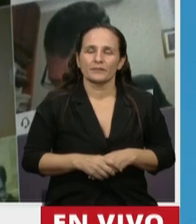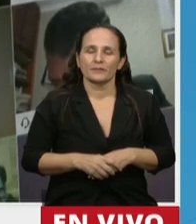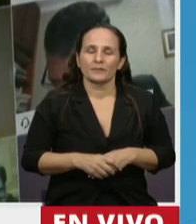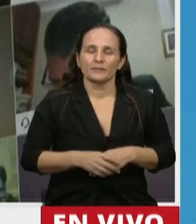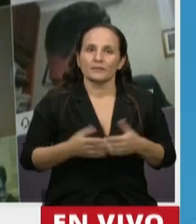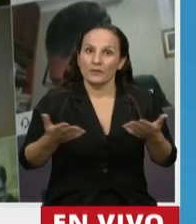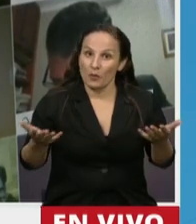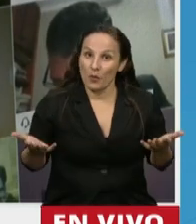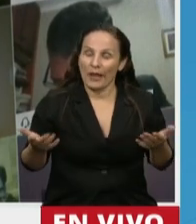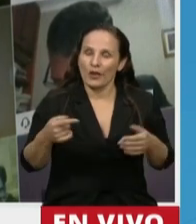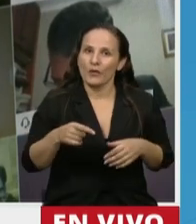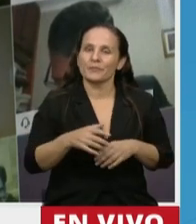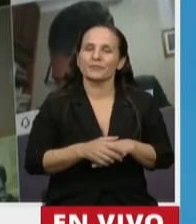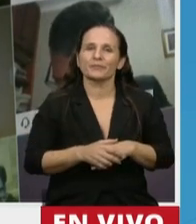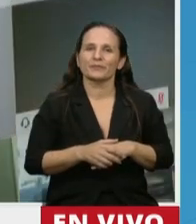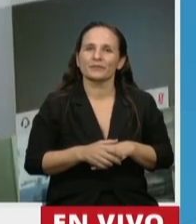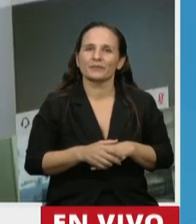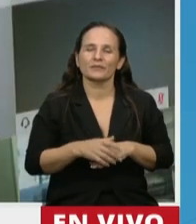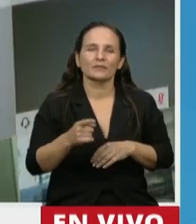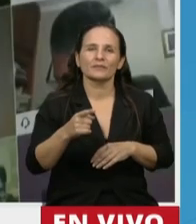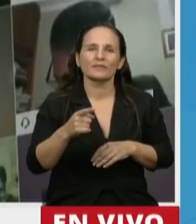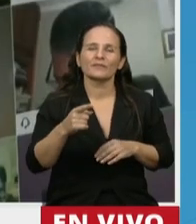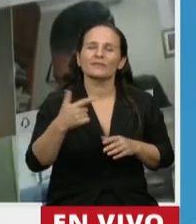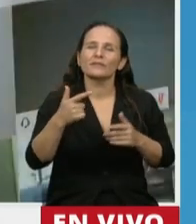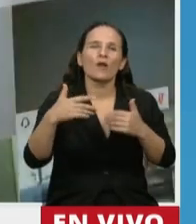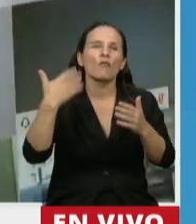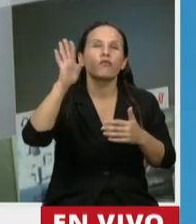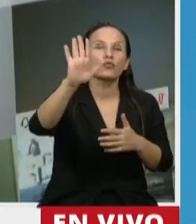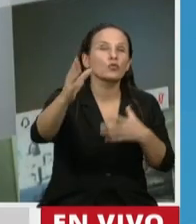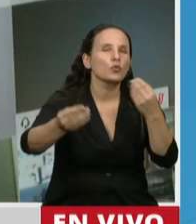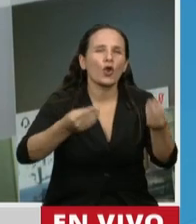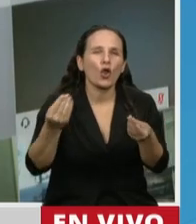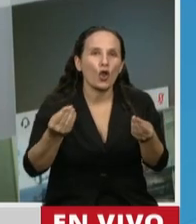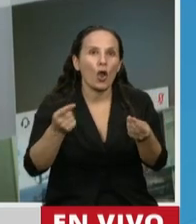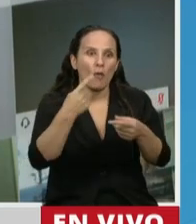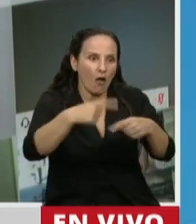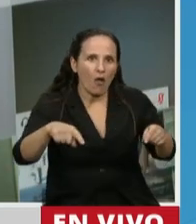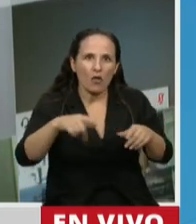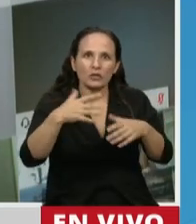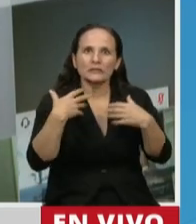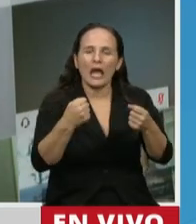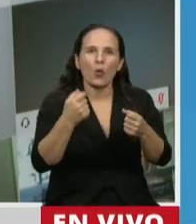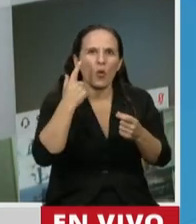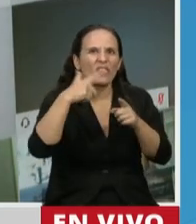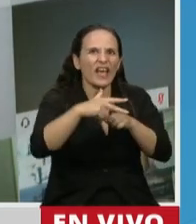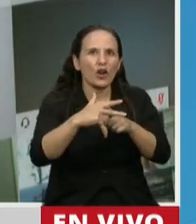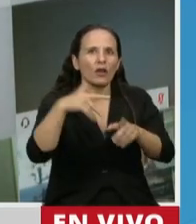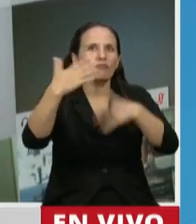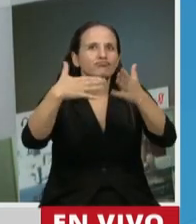Es justamente trabajar sobre el futuro, modernizando el sistema y ya dejando nuestro sistema de salud con las